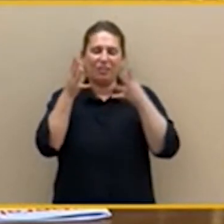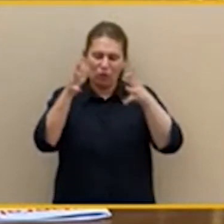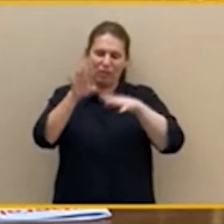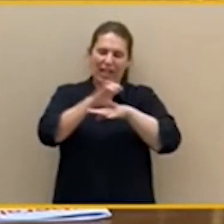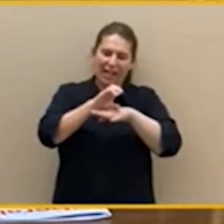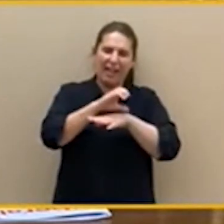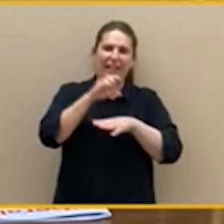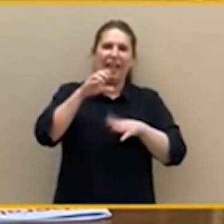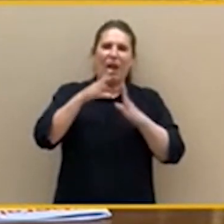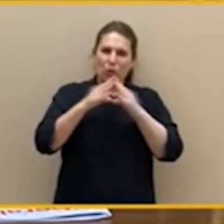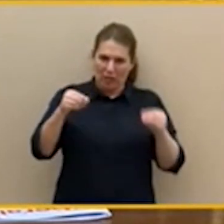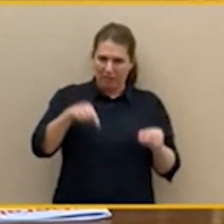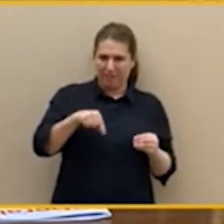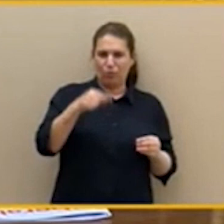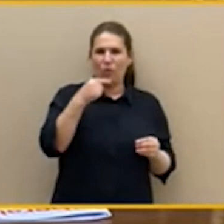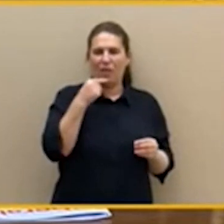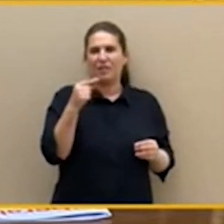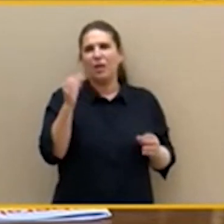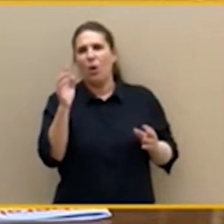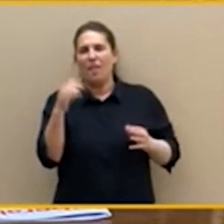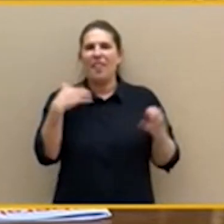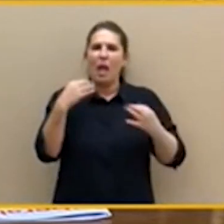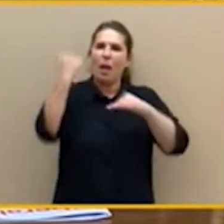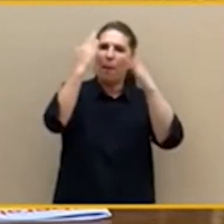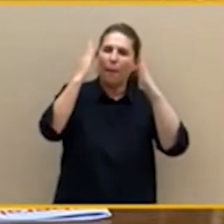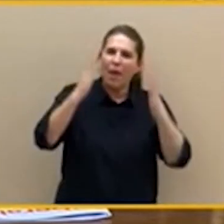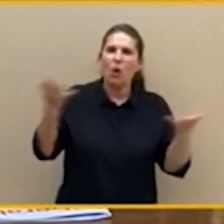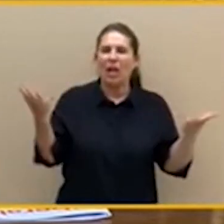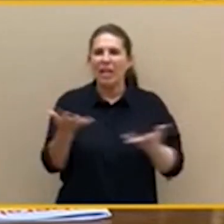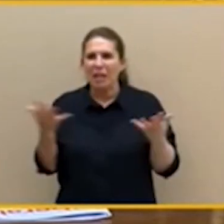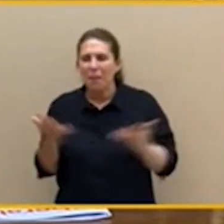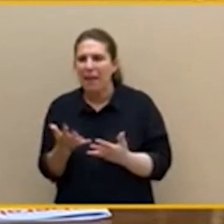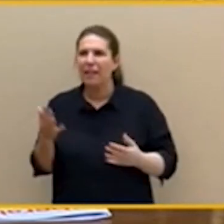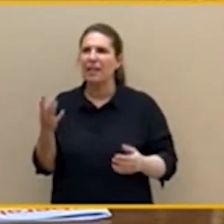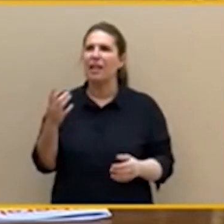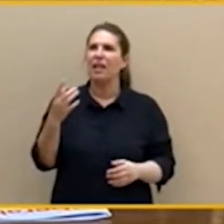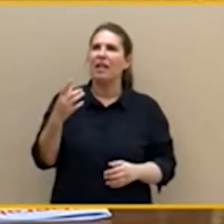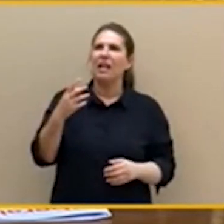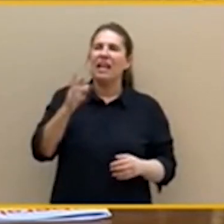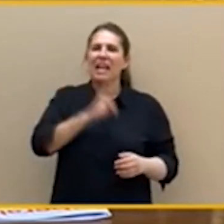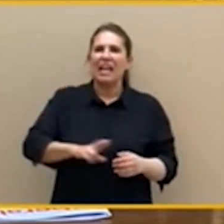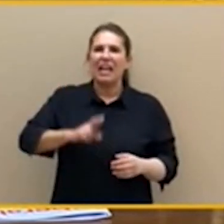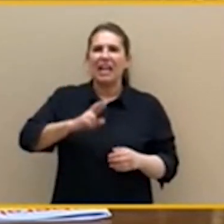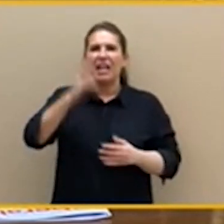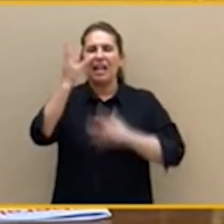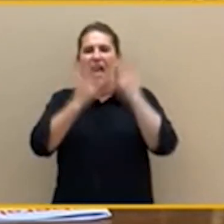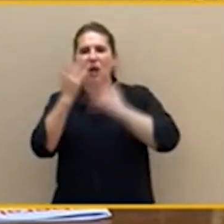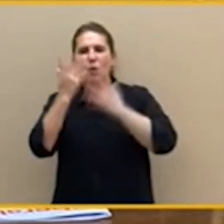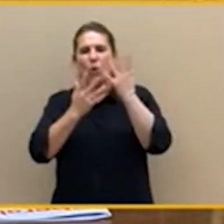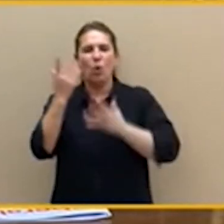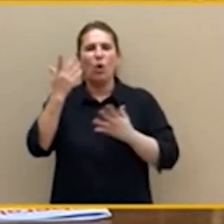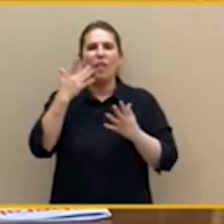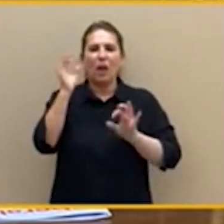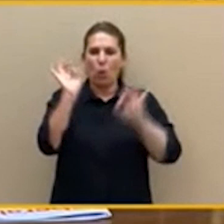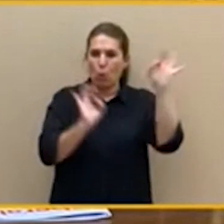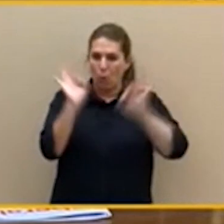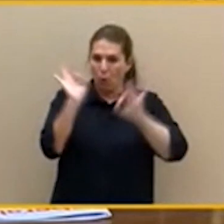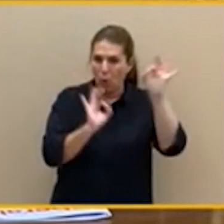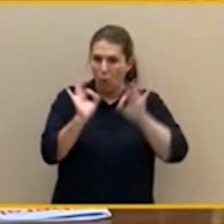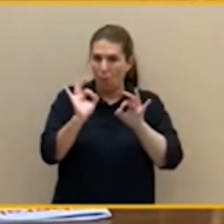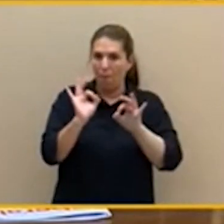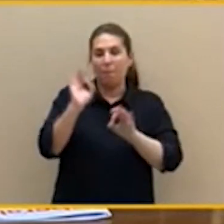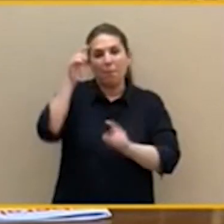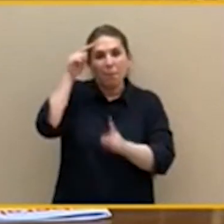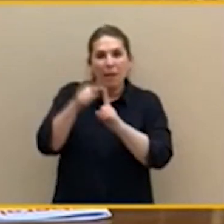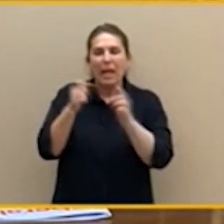un recálculo del cupo a fin de que el reconocimiento de los derechos forales de estas comunidades autónomas no